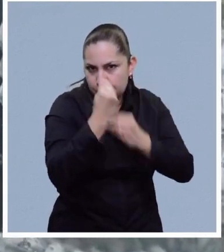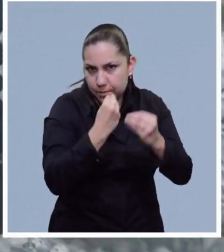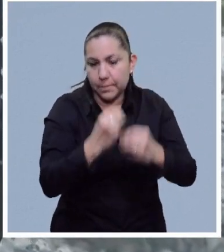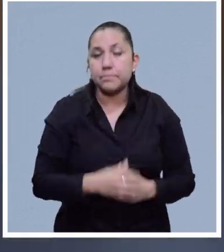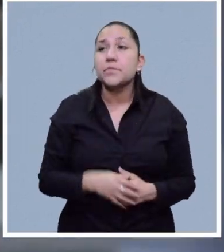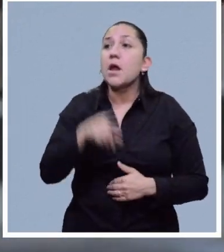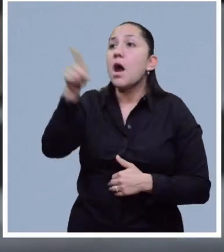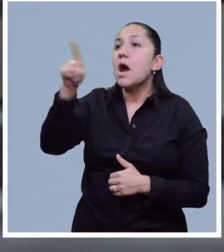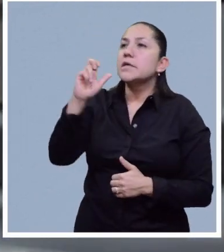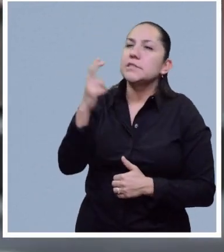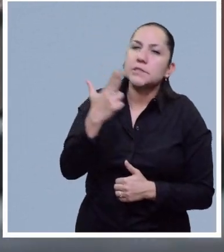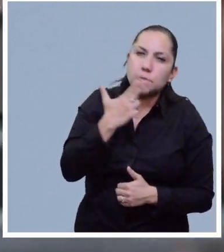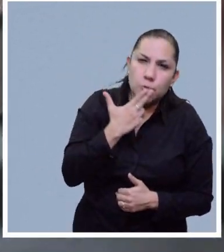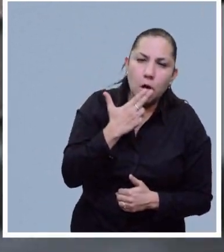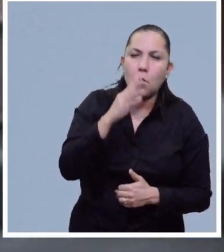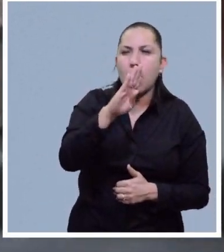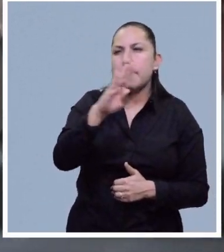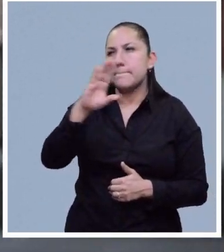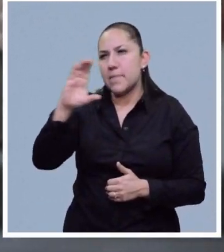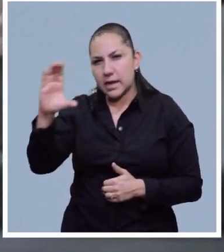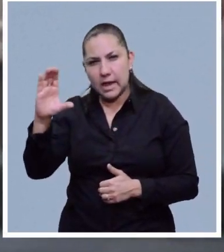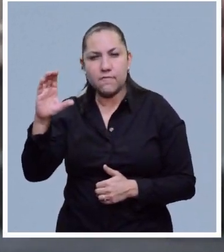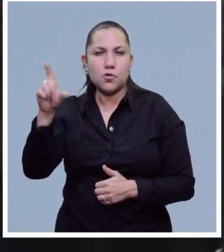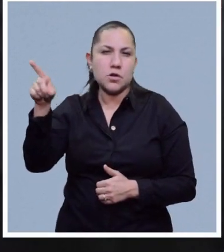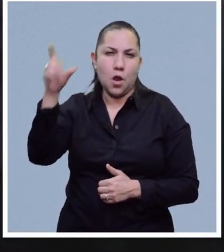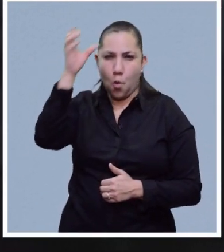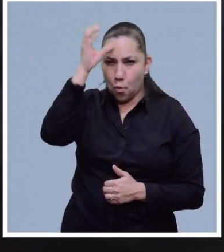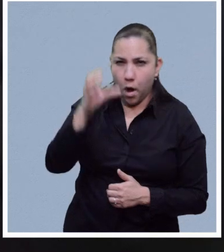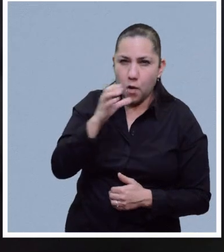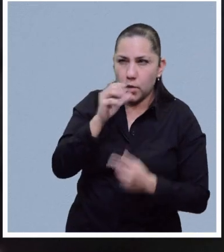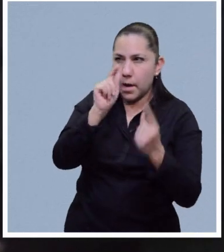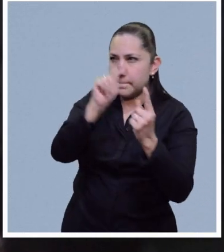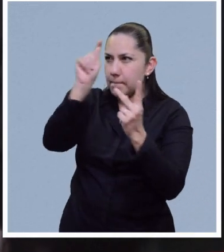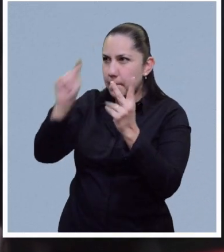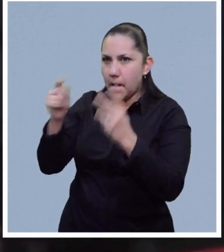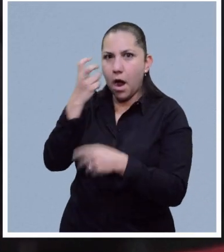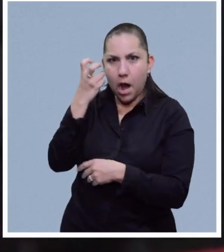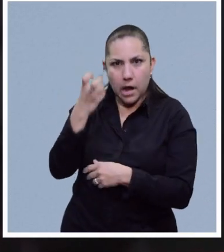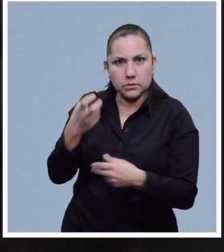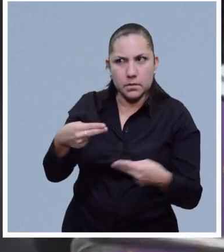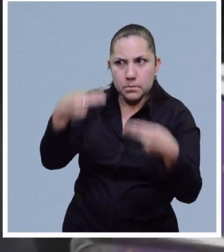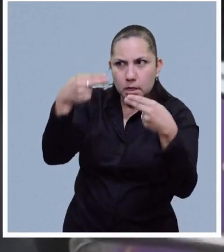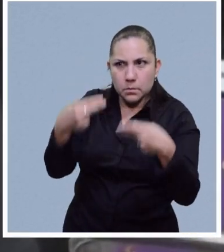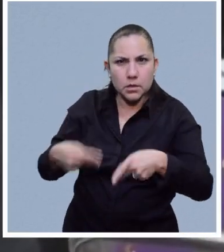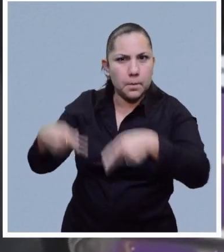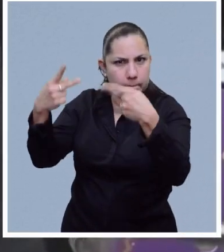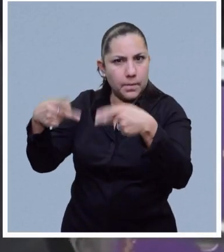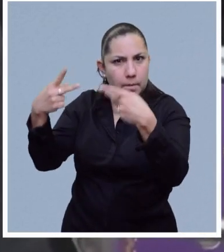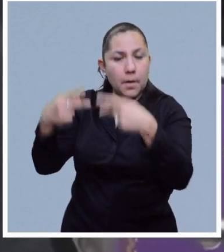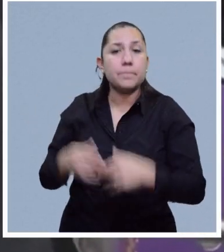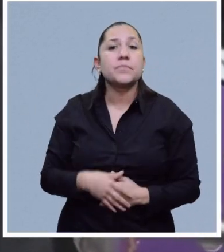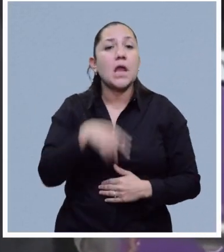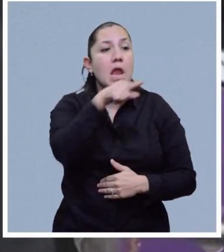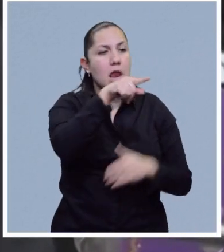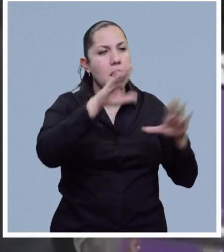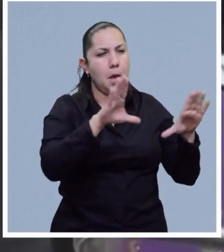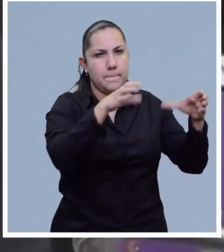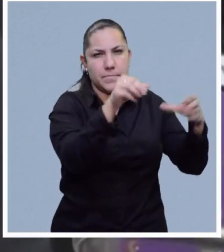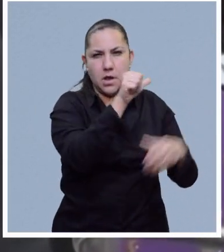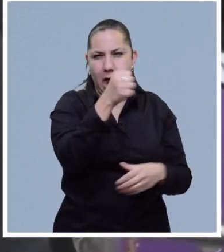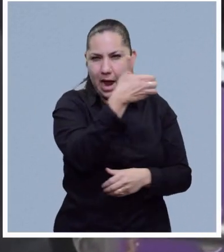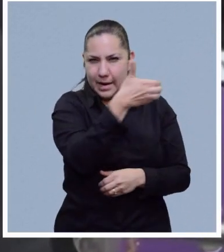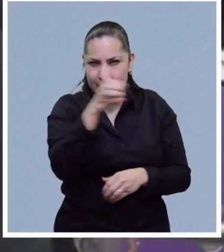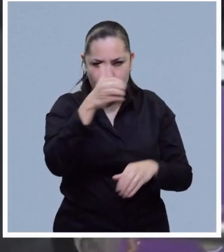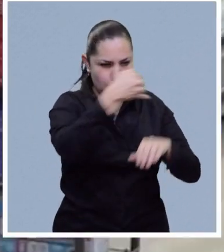y Estados Unidos se da en los estados fronterizos de Chihuahua, Baja California y Coahuila. De acuerdo al Grupo Consultor de